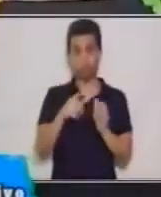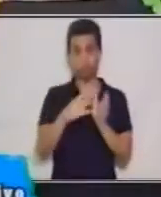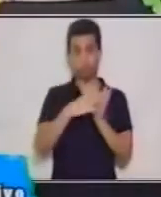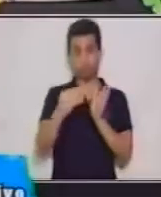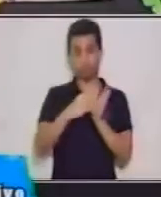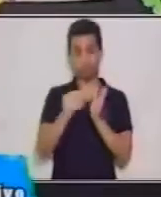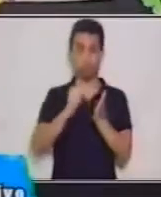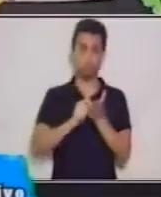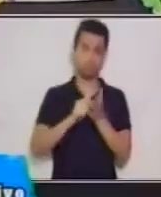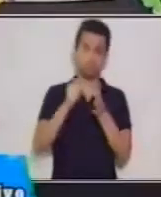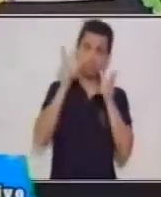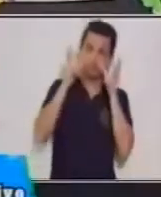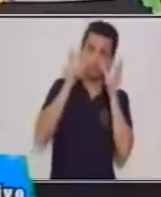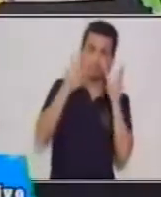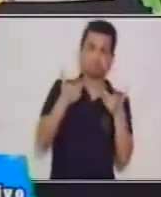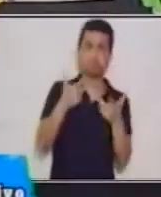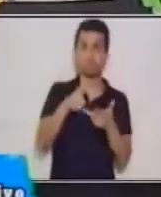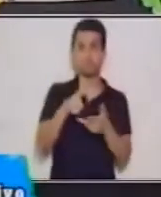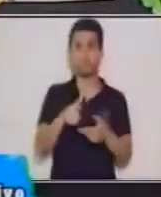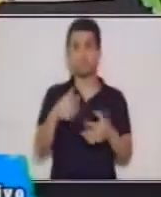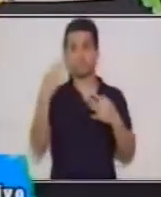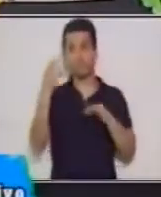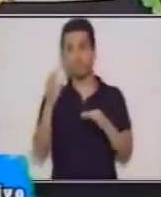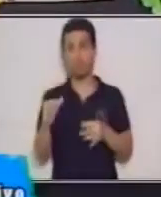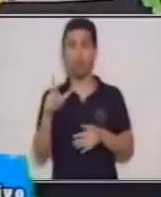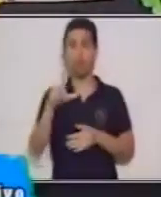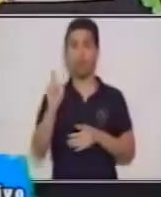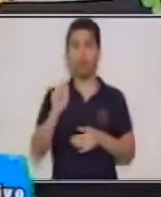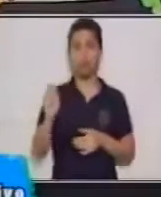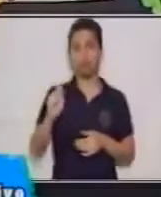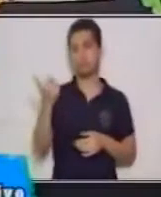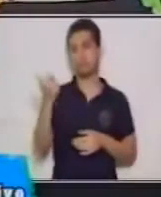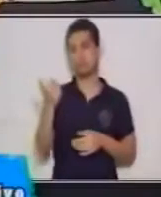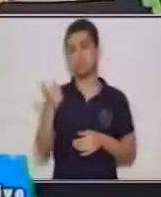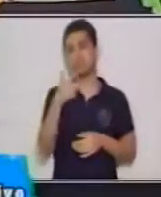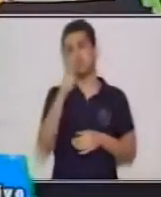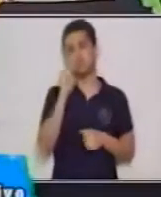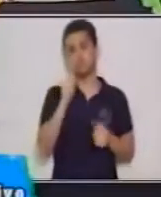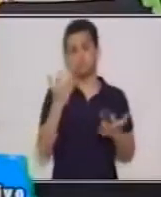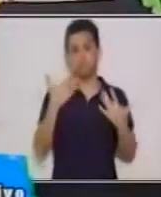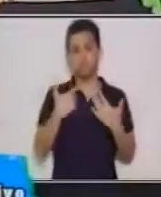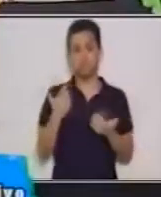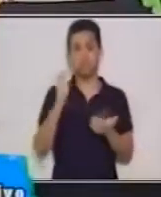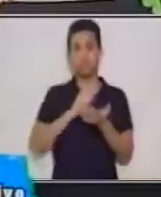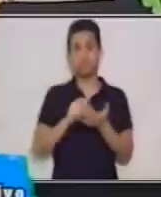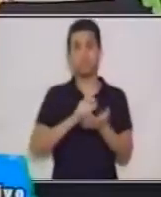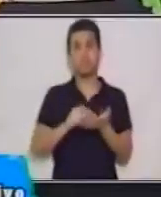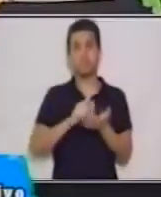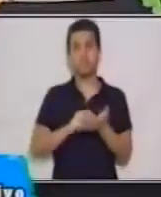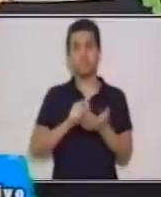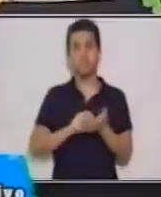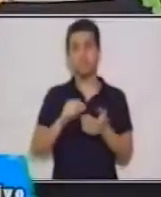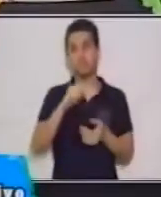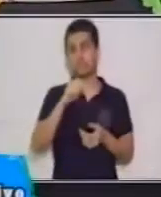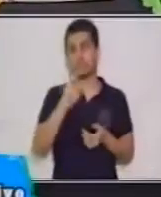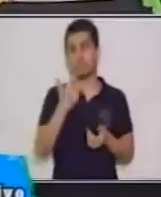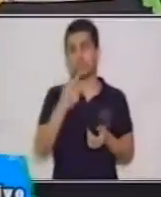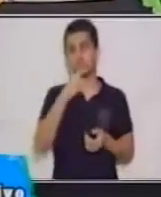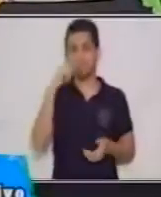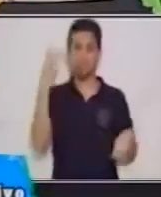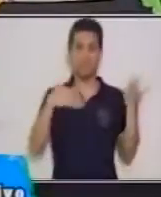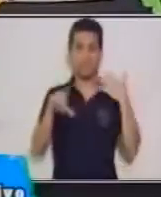cuaderno, una hoja, su lápiz, su lapicero, tome sus crayones también, que es muy importante para este nuevo aprendizaje.